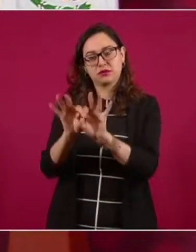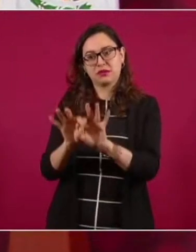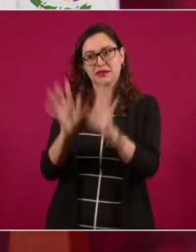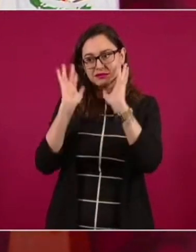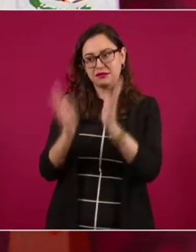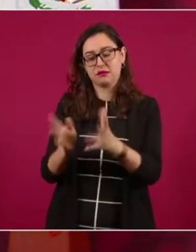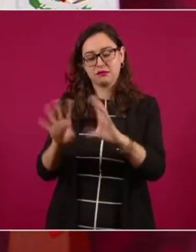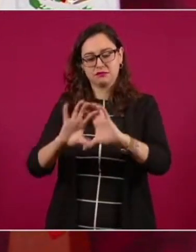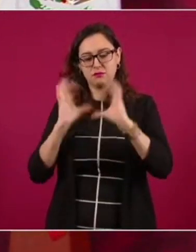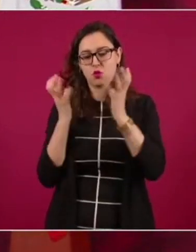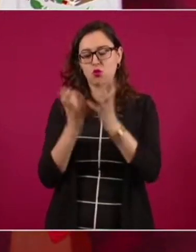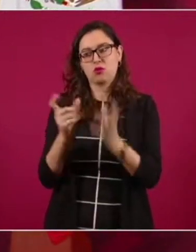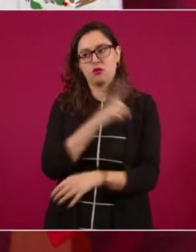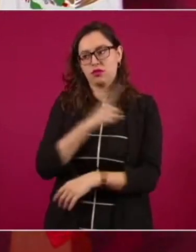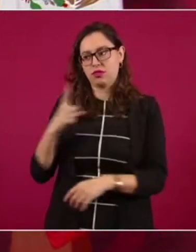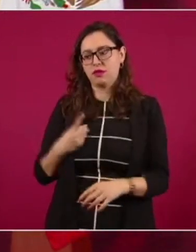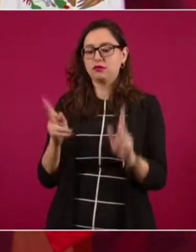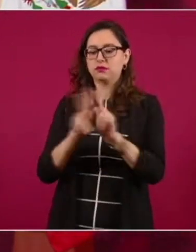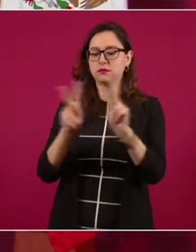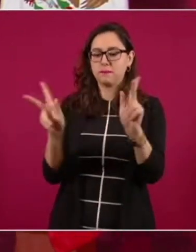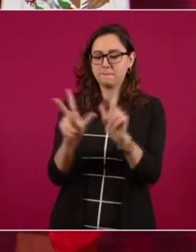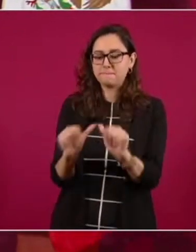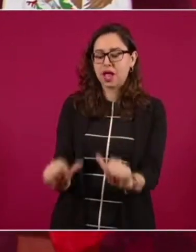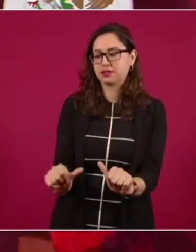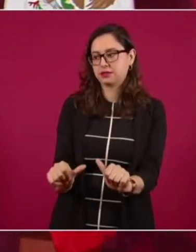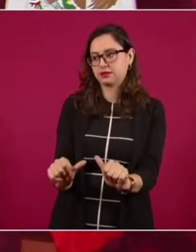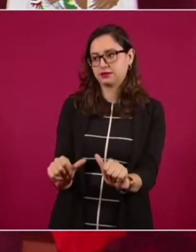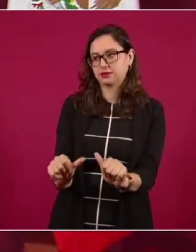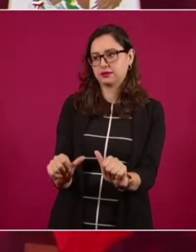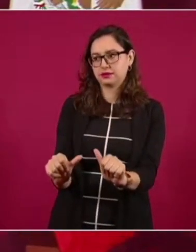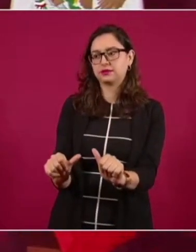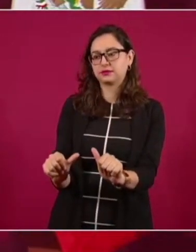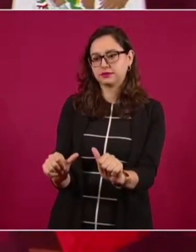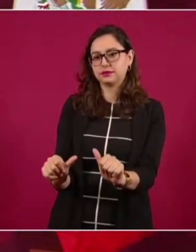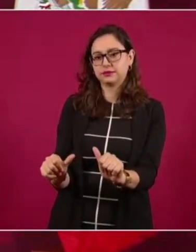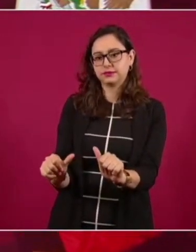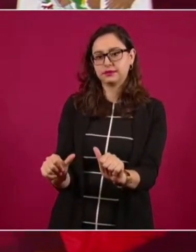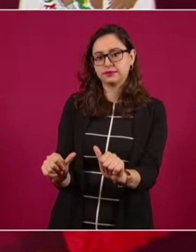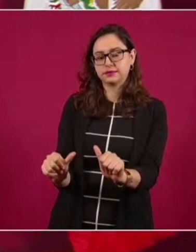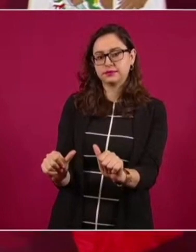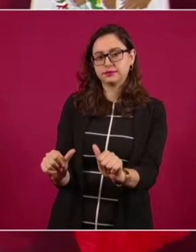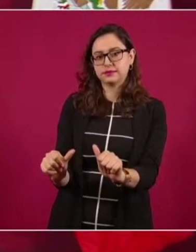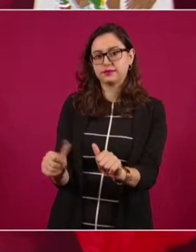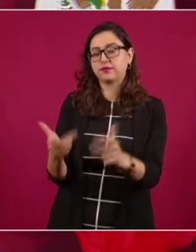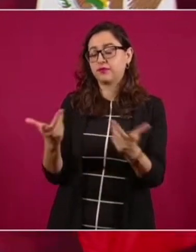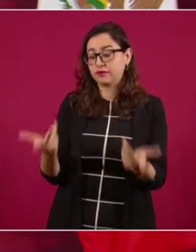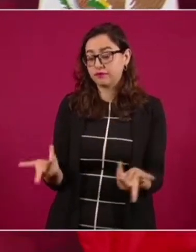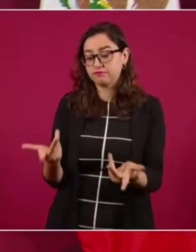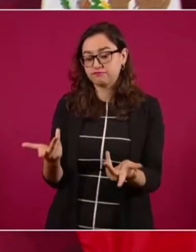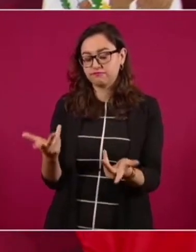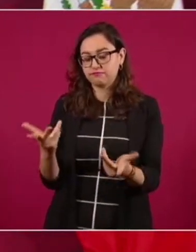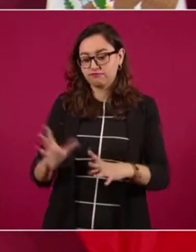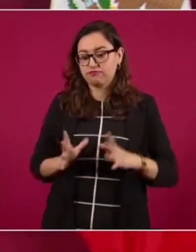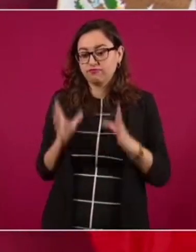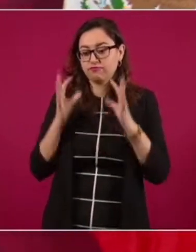de mediación